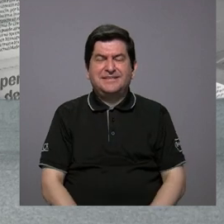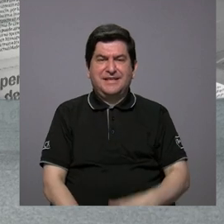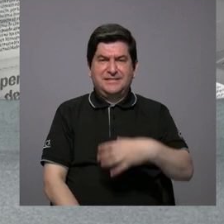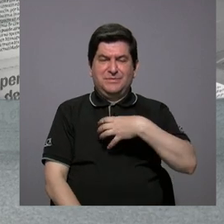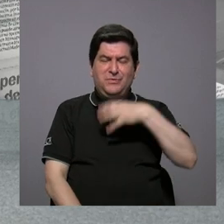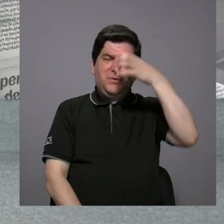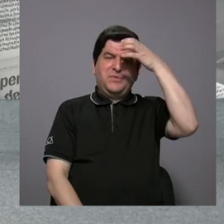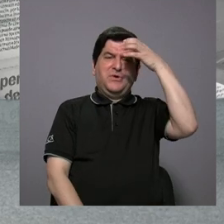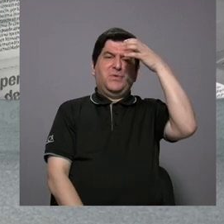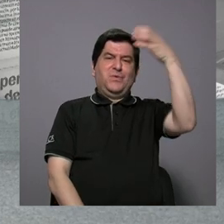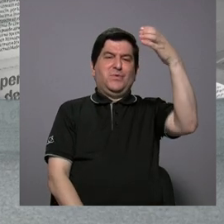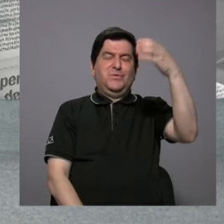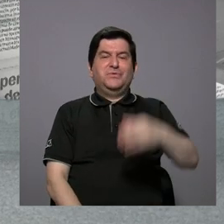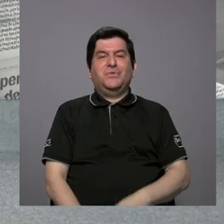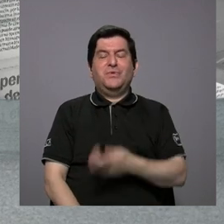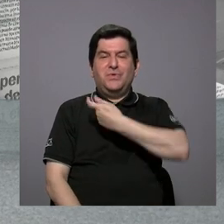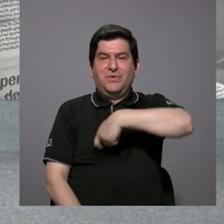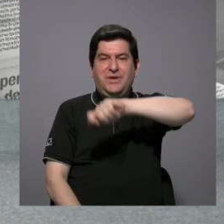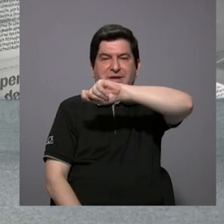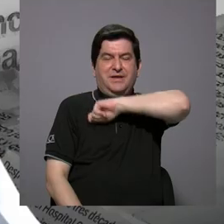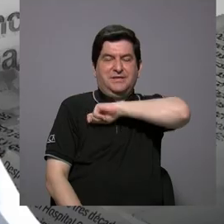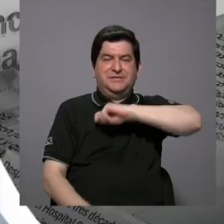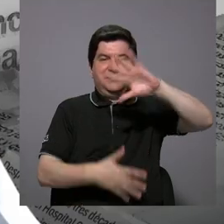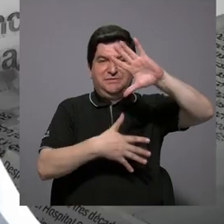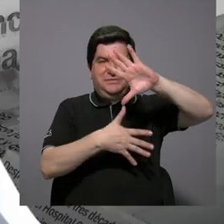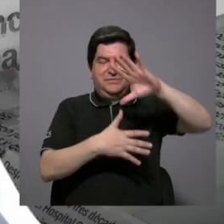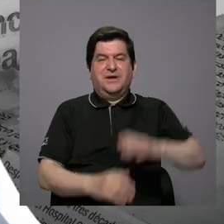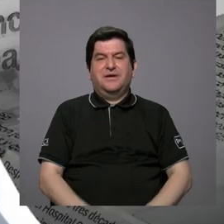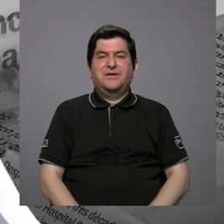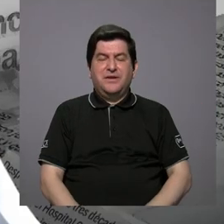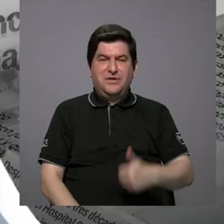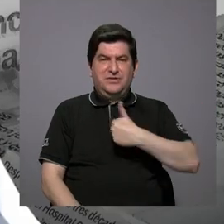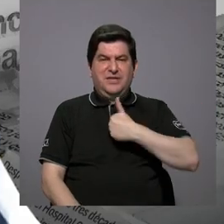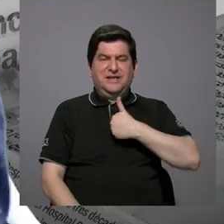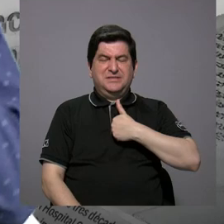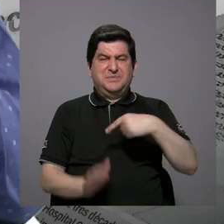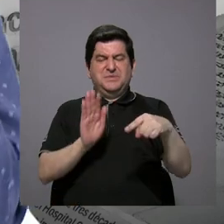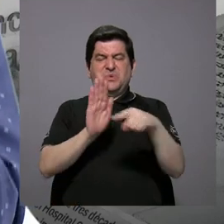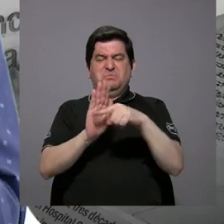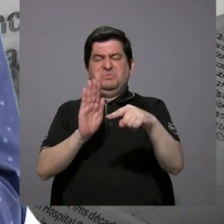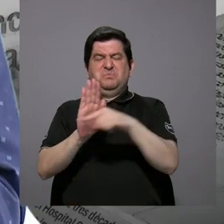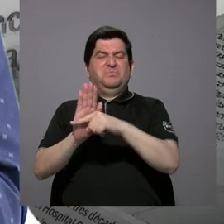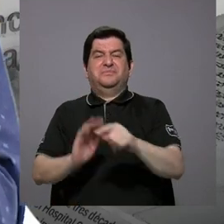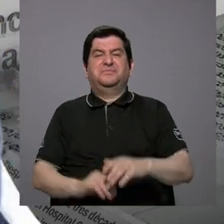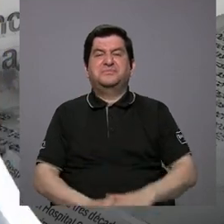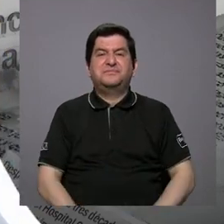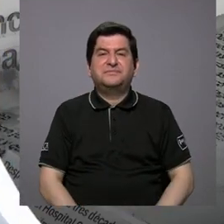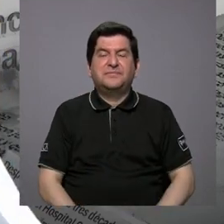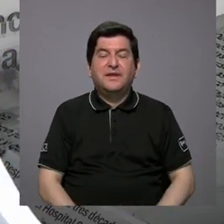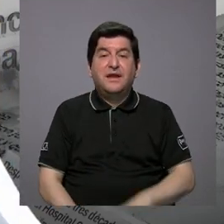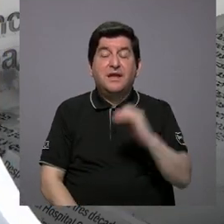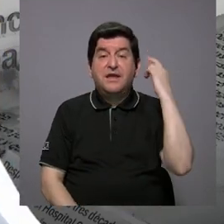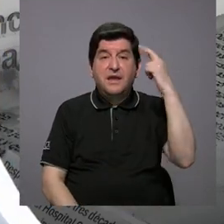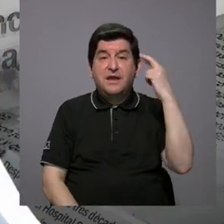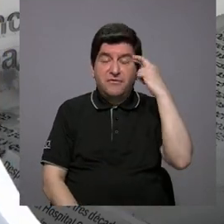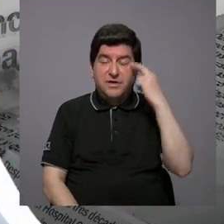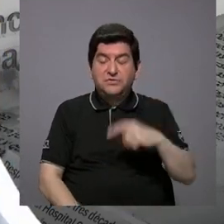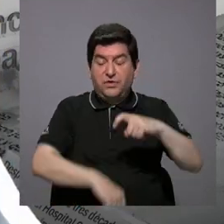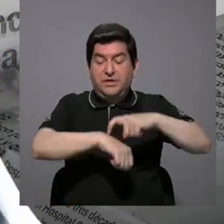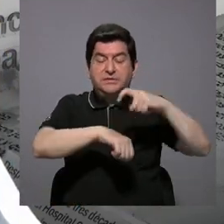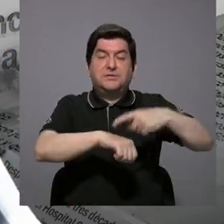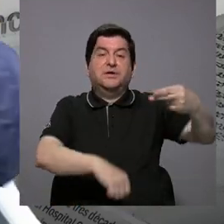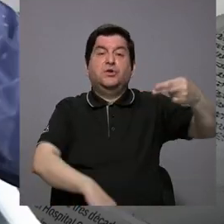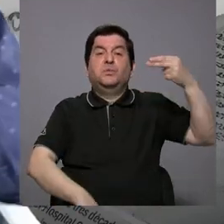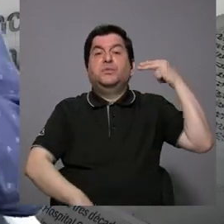cultura hispanoamericana de autodenigración y causas coyunturales,